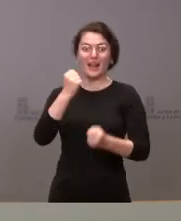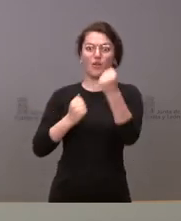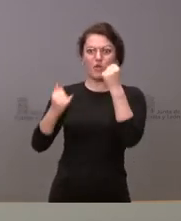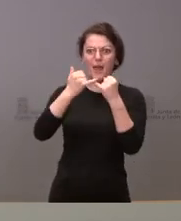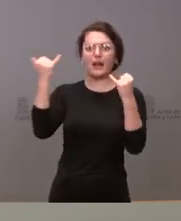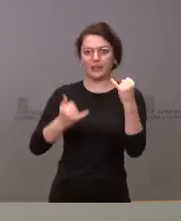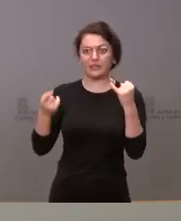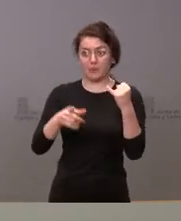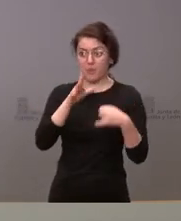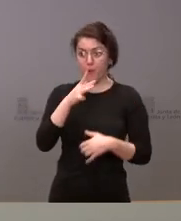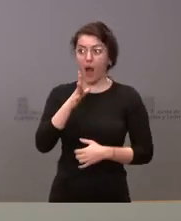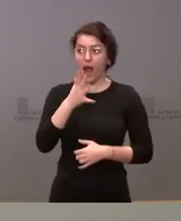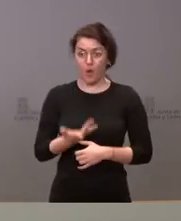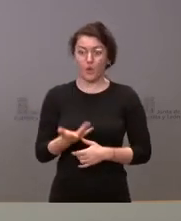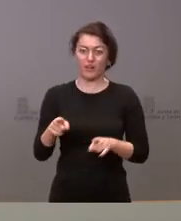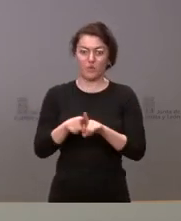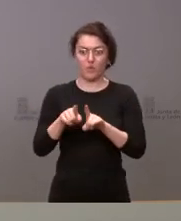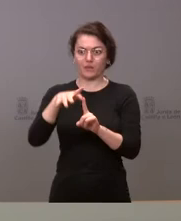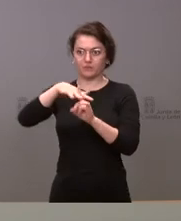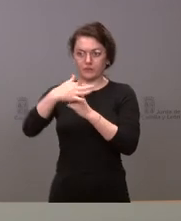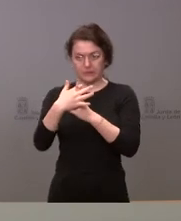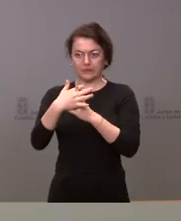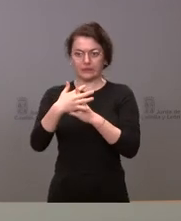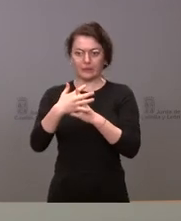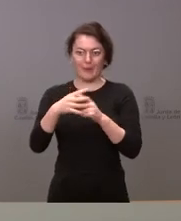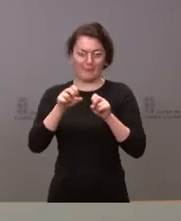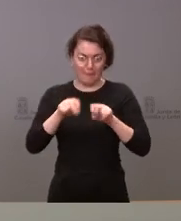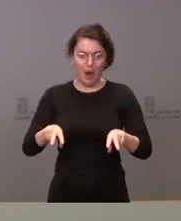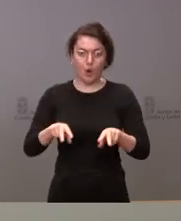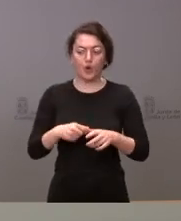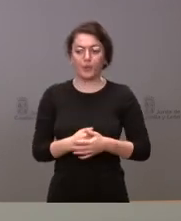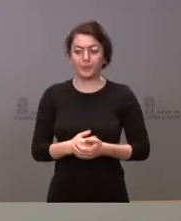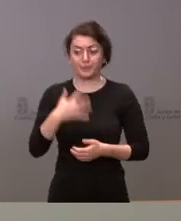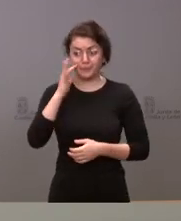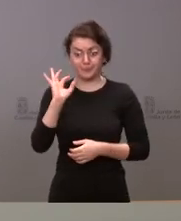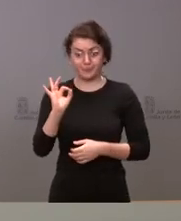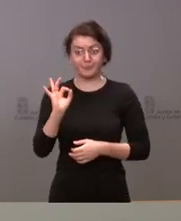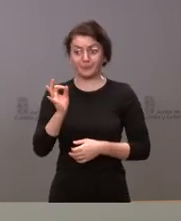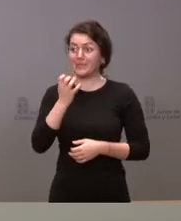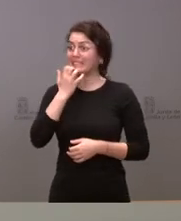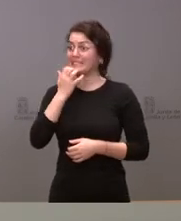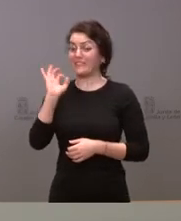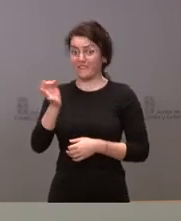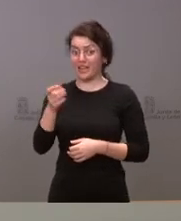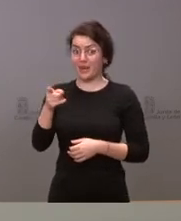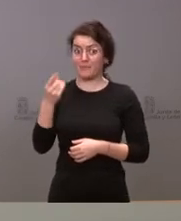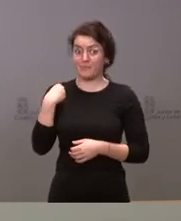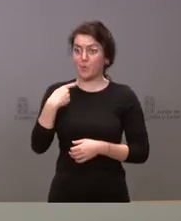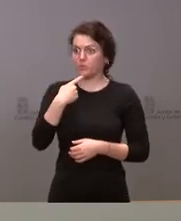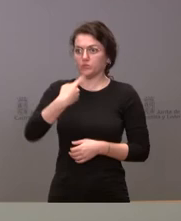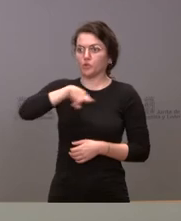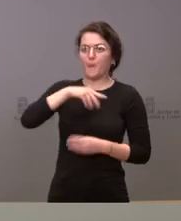en estas circunstancias. Y, por tanto, si es verdad lo que usted señala, pues nosotros lo valoramos positivamente.